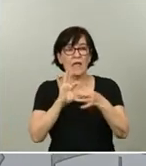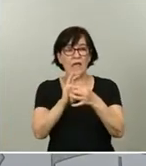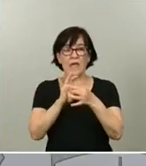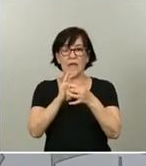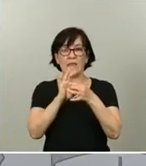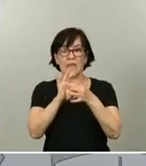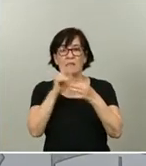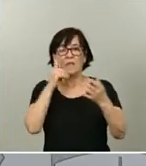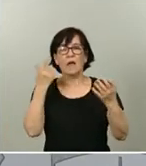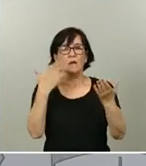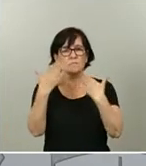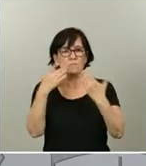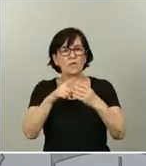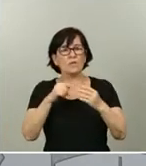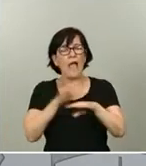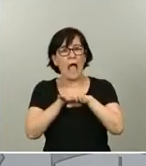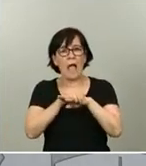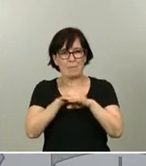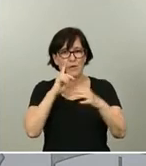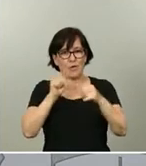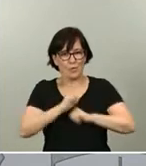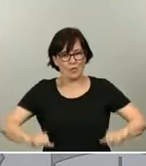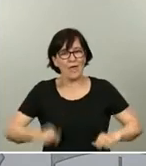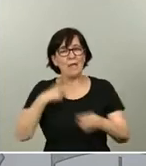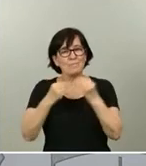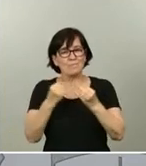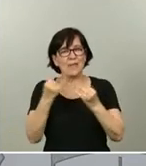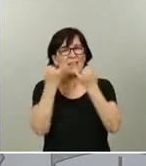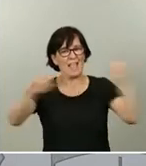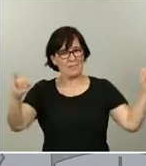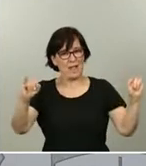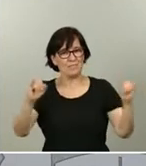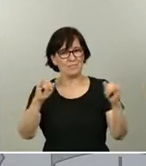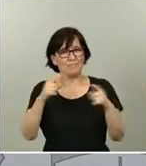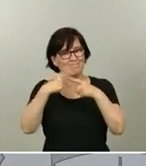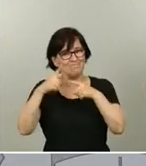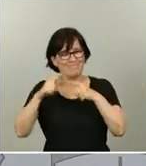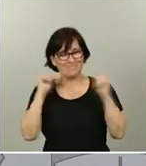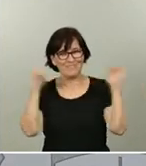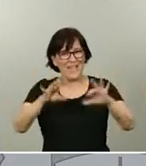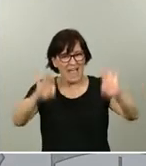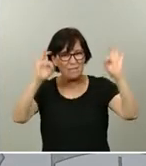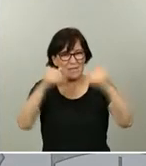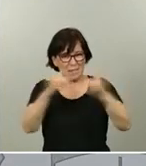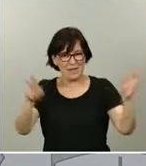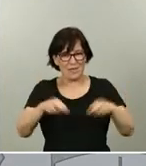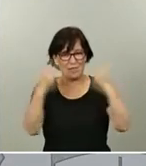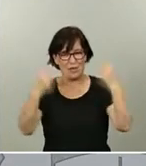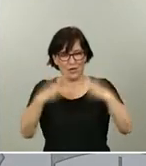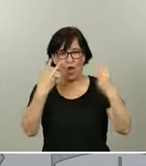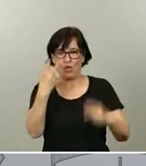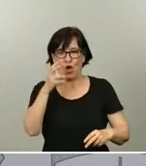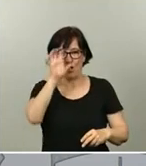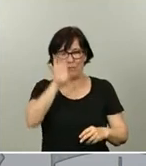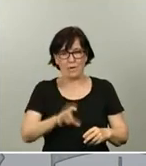portugués, hemos acordado celebrar un acto muy especial, muy emotivo, de reapertura de fronteras entre los dos países a partir del próximo 1 de